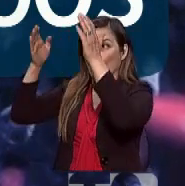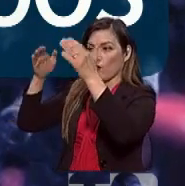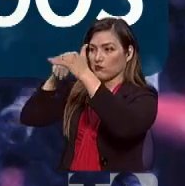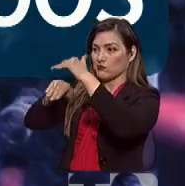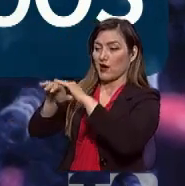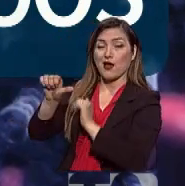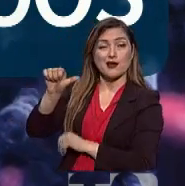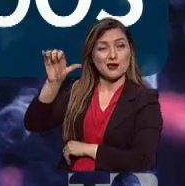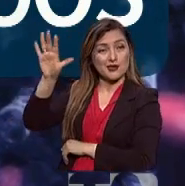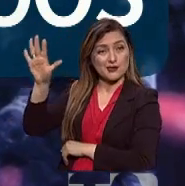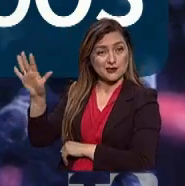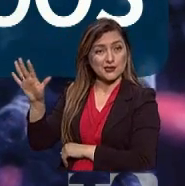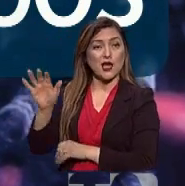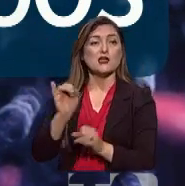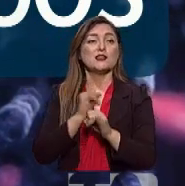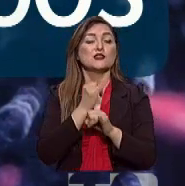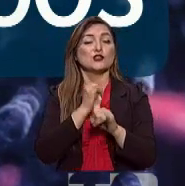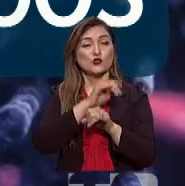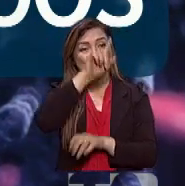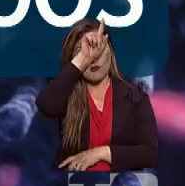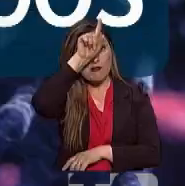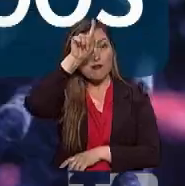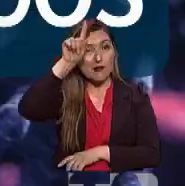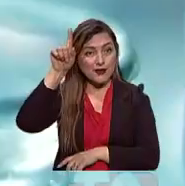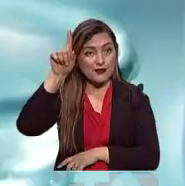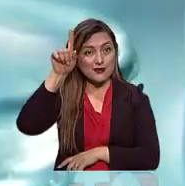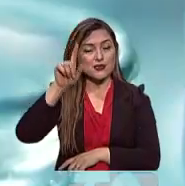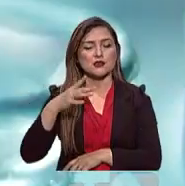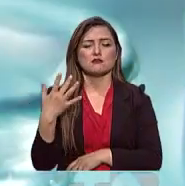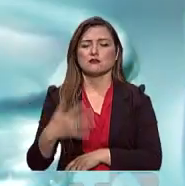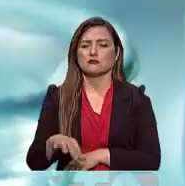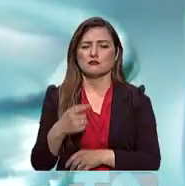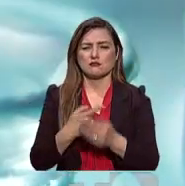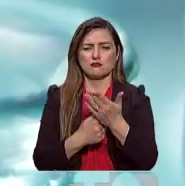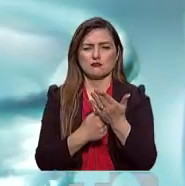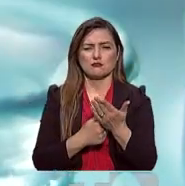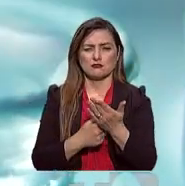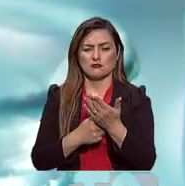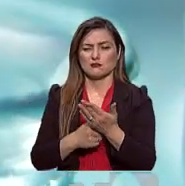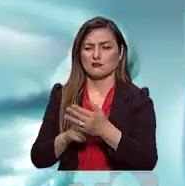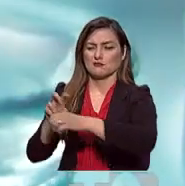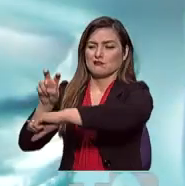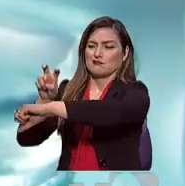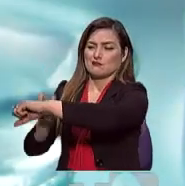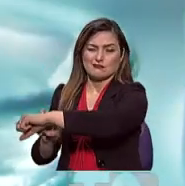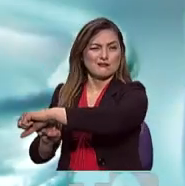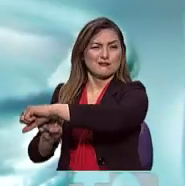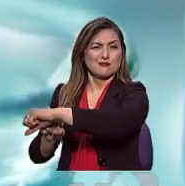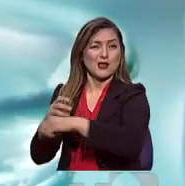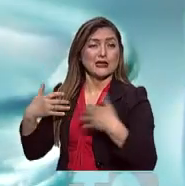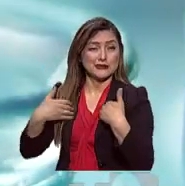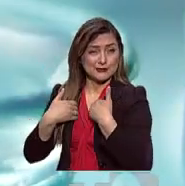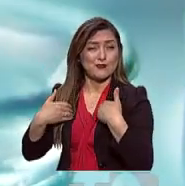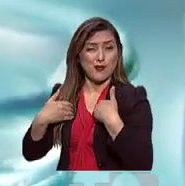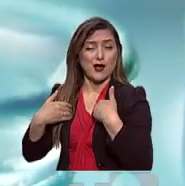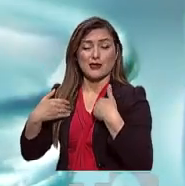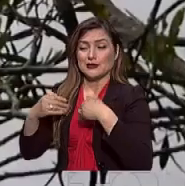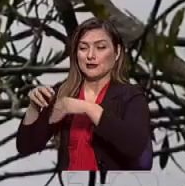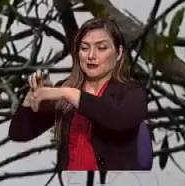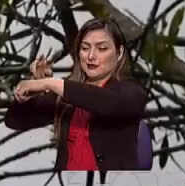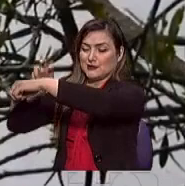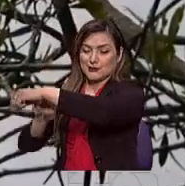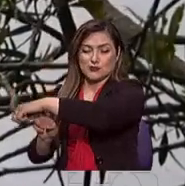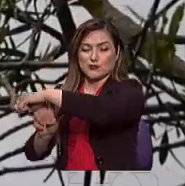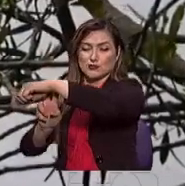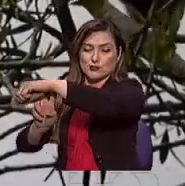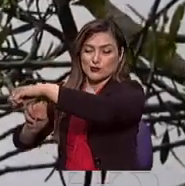Pasteur de Madrid, junto a otros científicos, ha analizado una serie de muestras provenientes de estos animalitos que habitan en estas